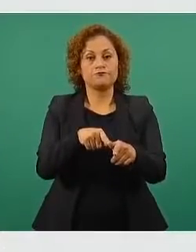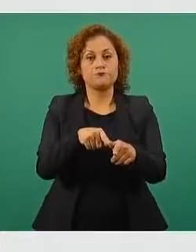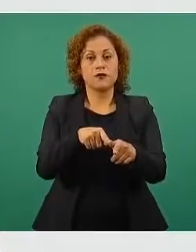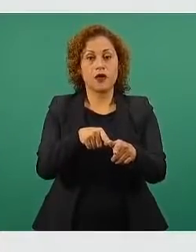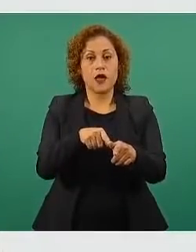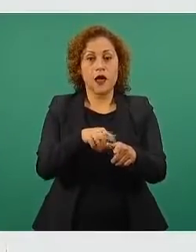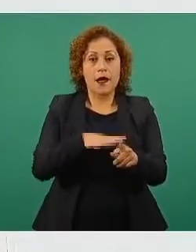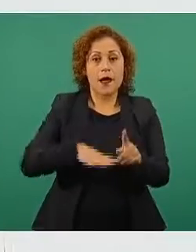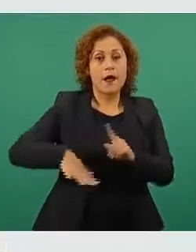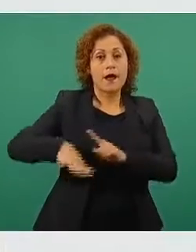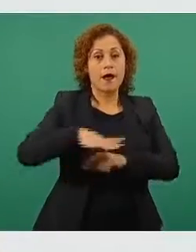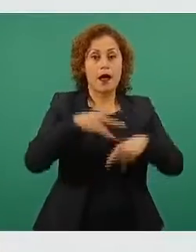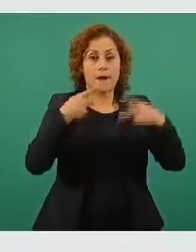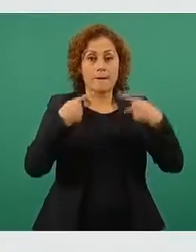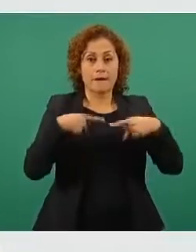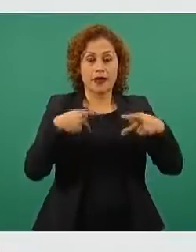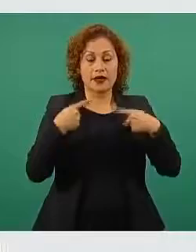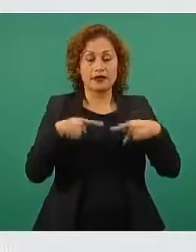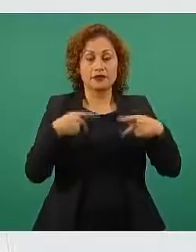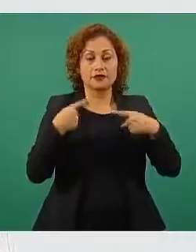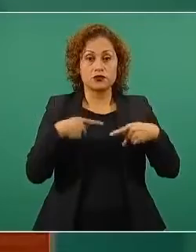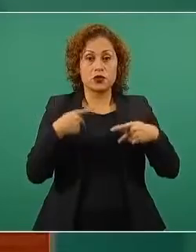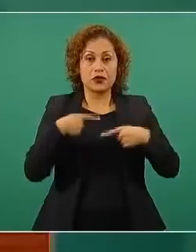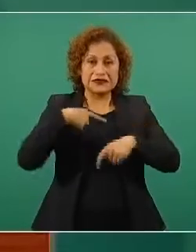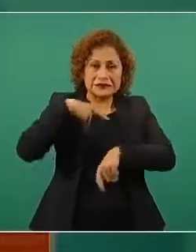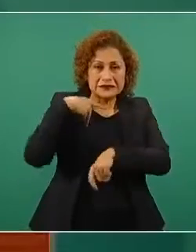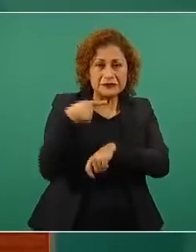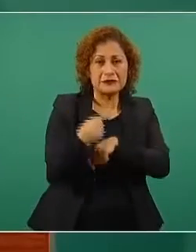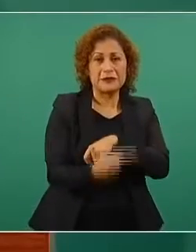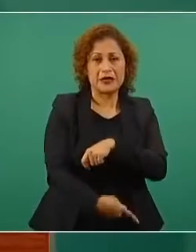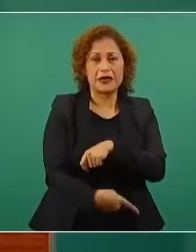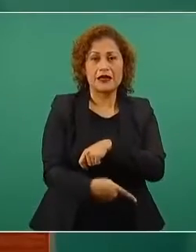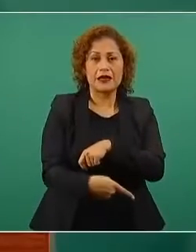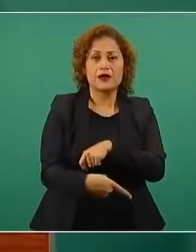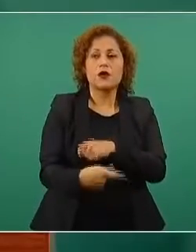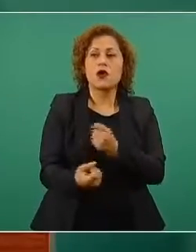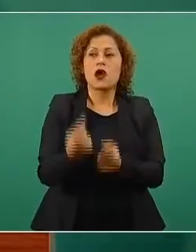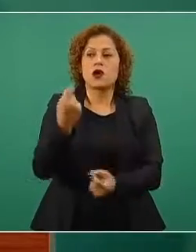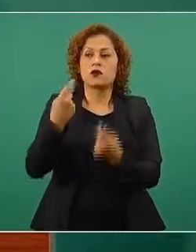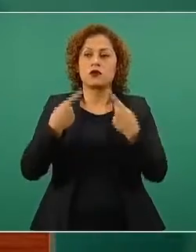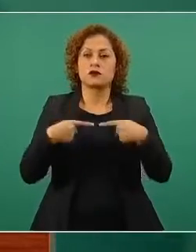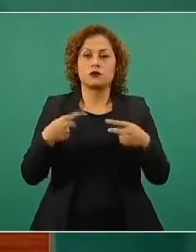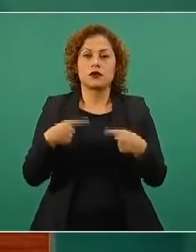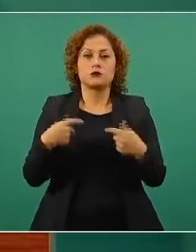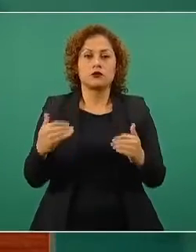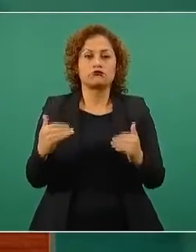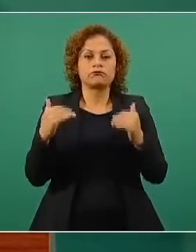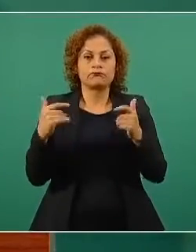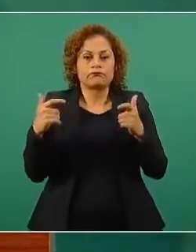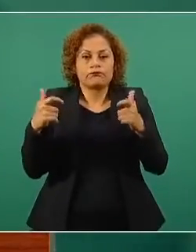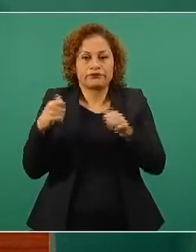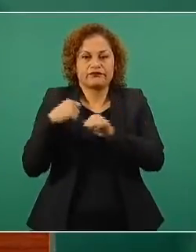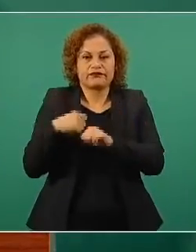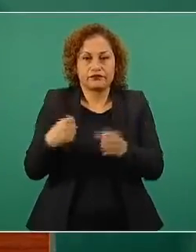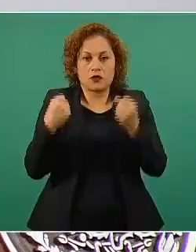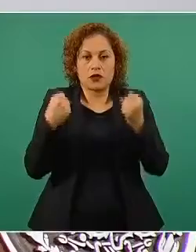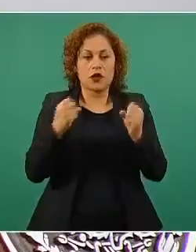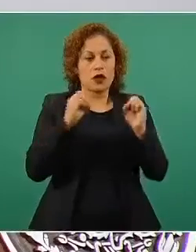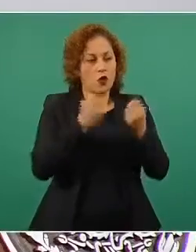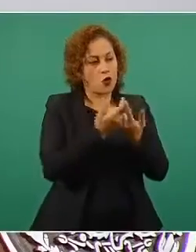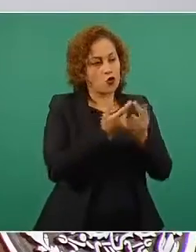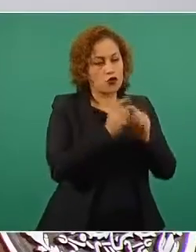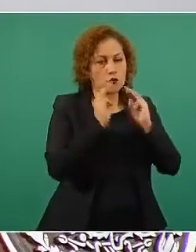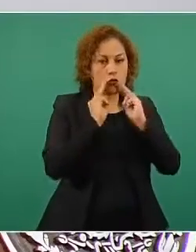encuentren amenazados por el crimen organizado o por el crimen de cuello blanco, sean del partido que sea. Y